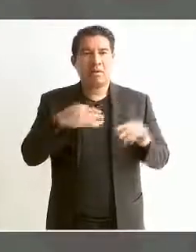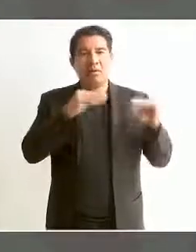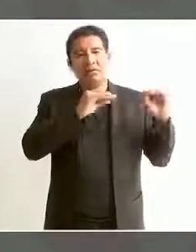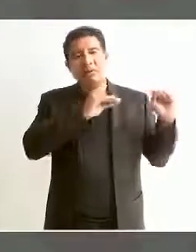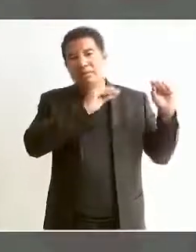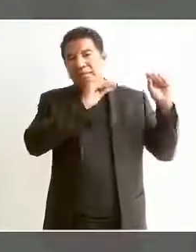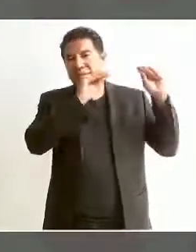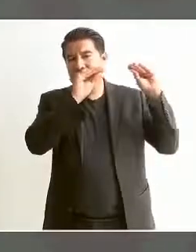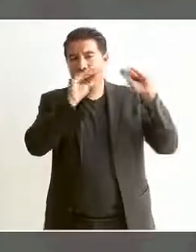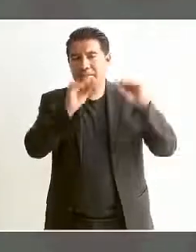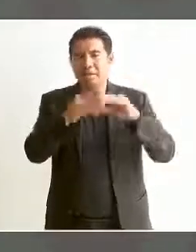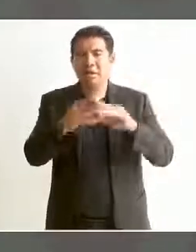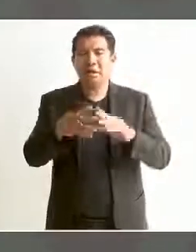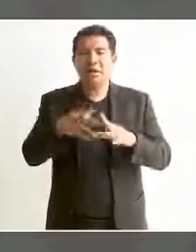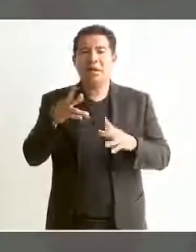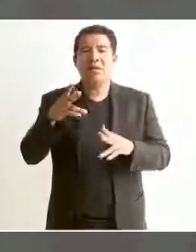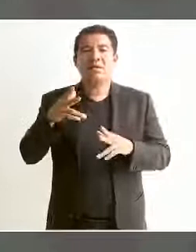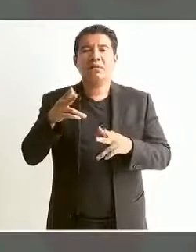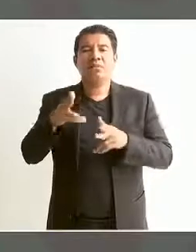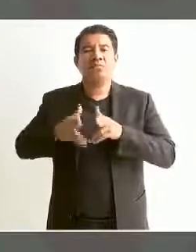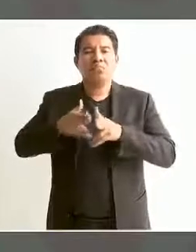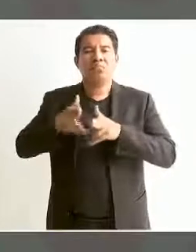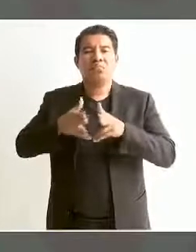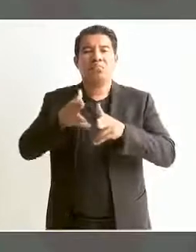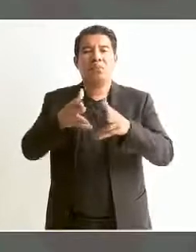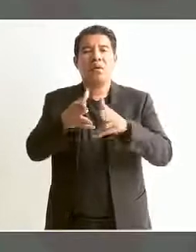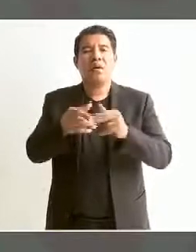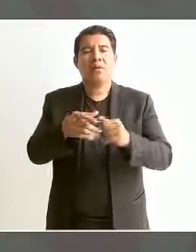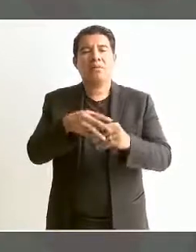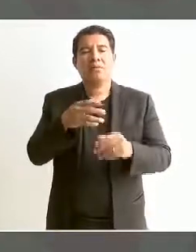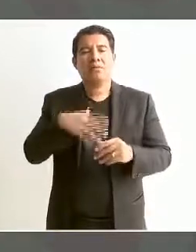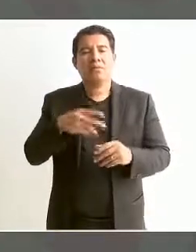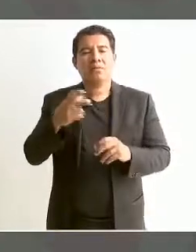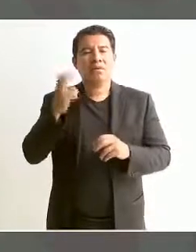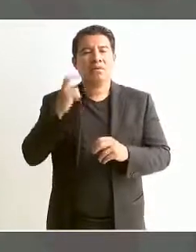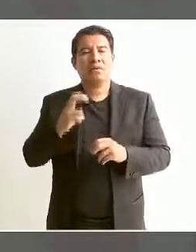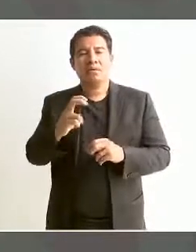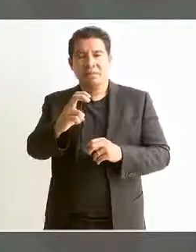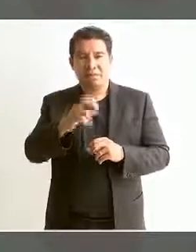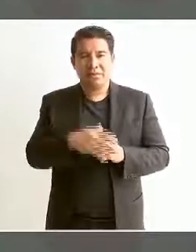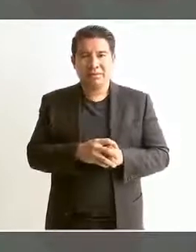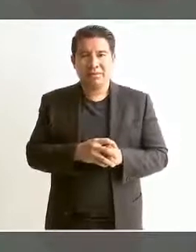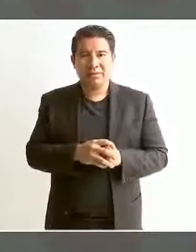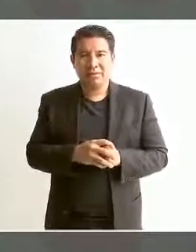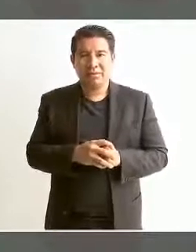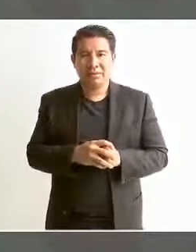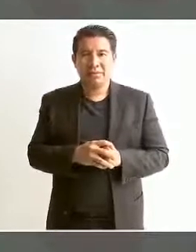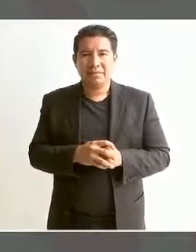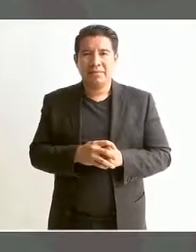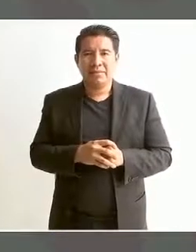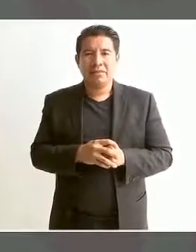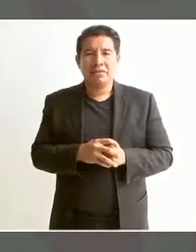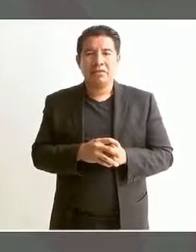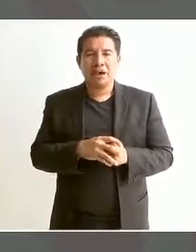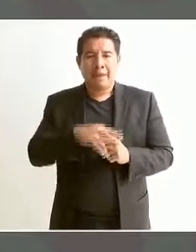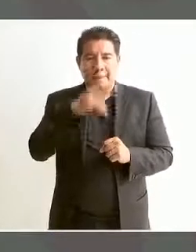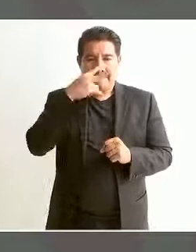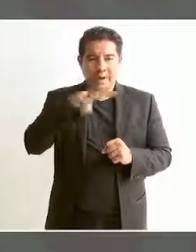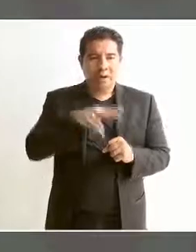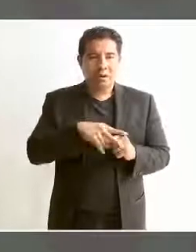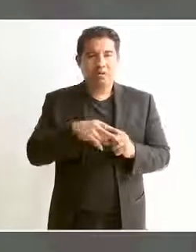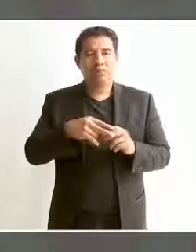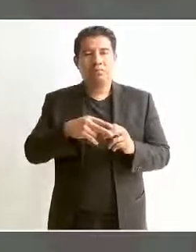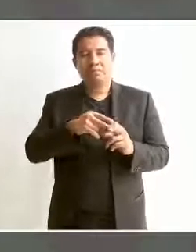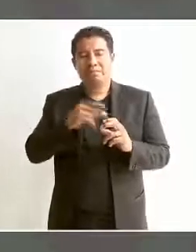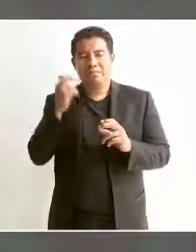en el tren del sureste de la Ciudad de México hasta